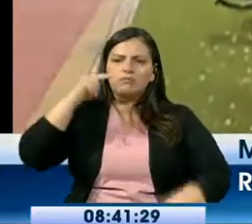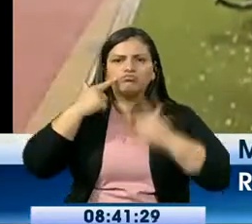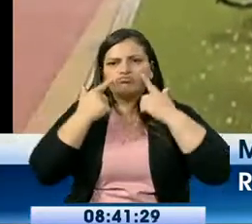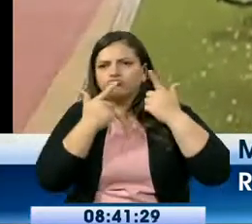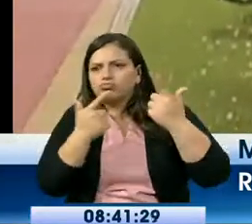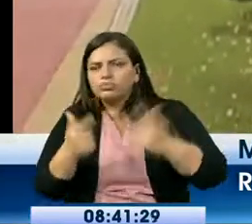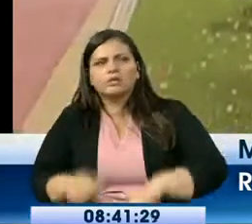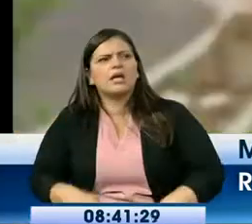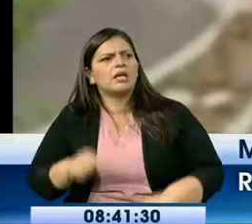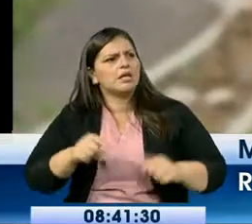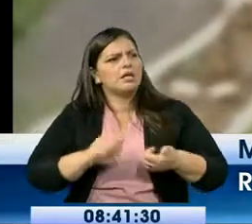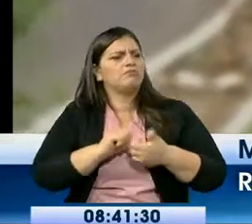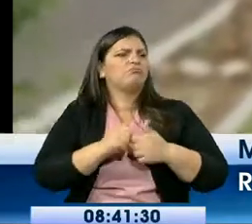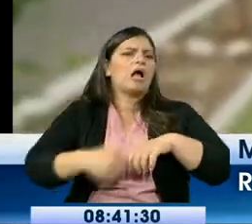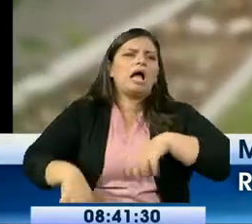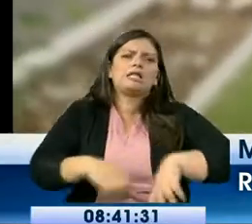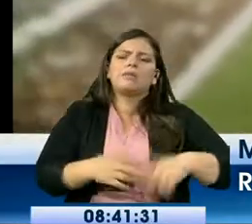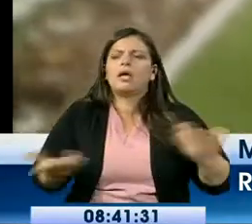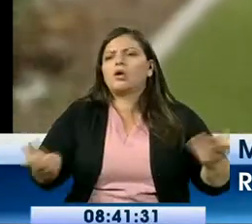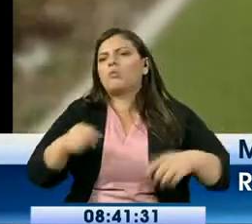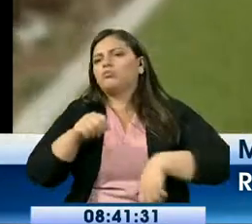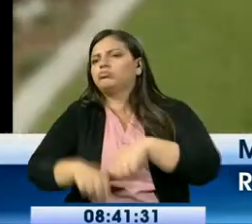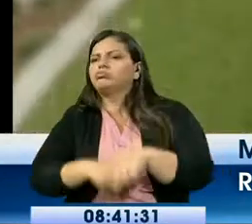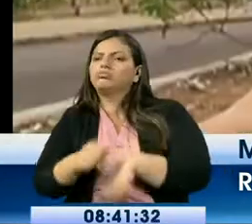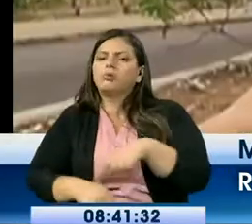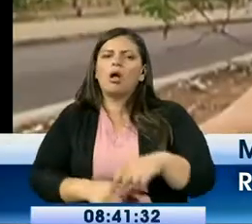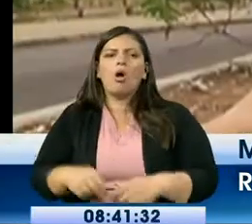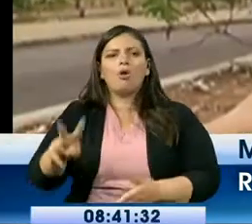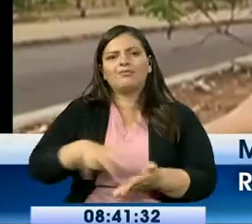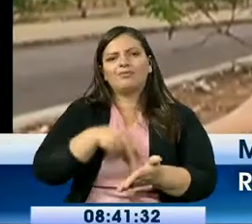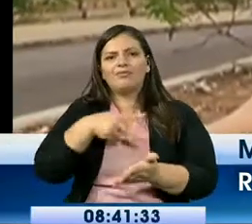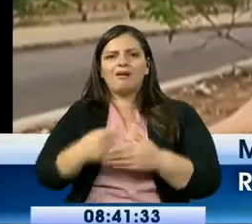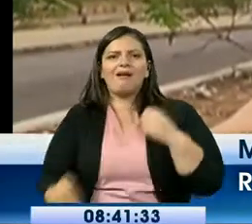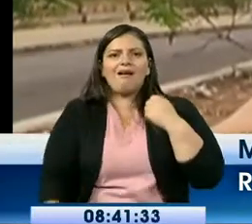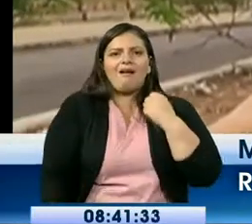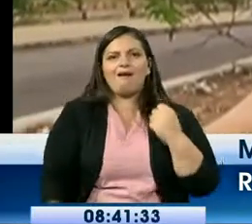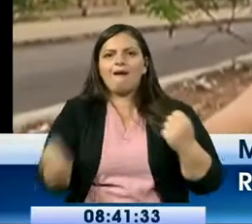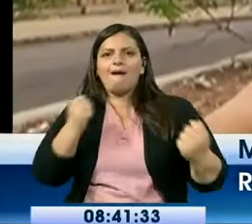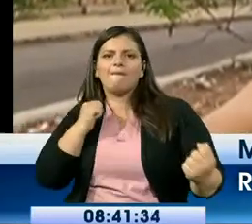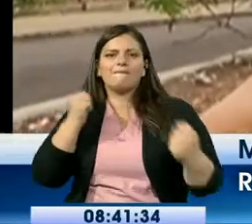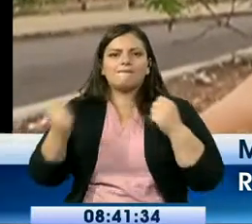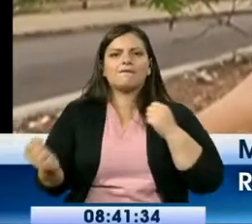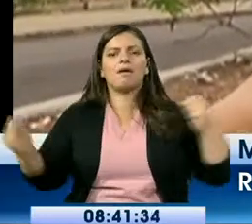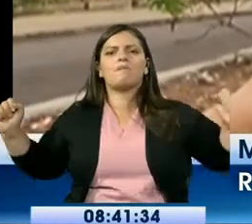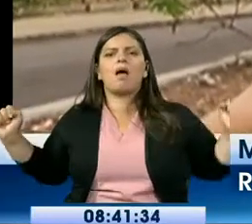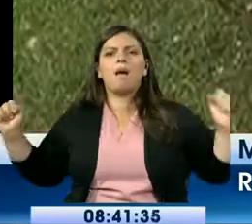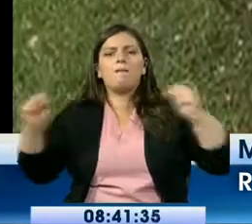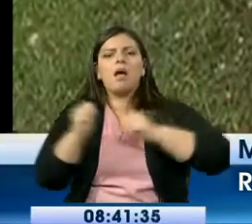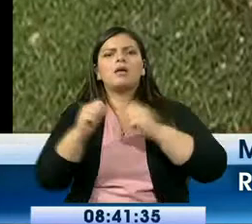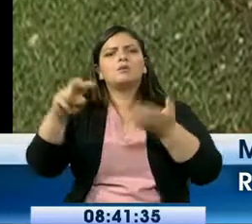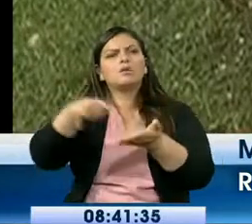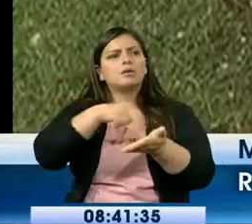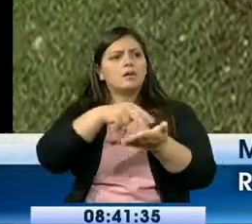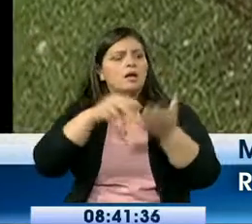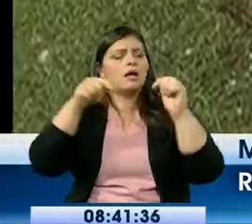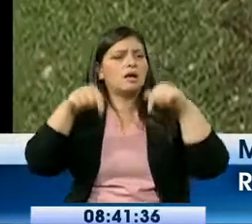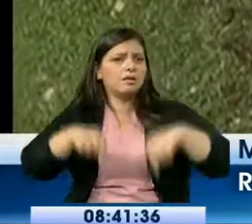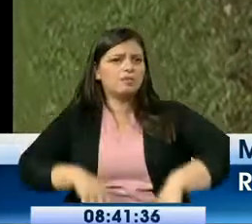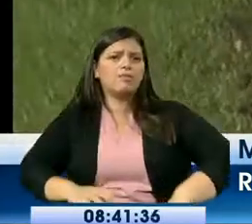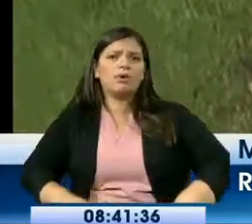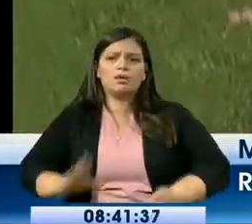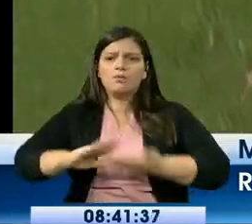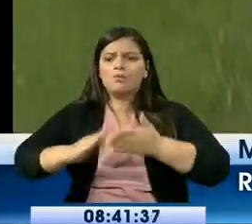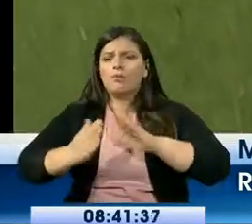ciclismo, actividades de running, vamos a hacer bailoterapia Un poco para organizar a la comunidad y poder levantar el parque